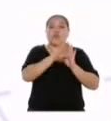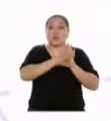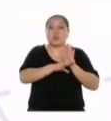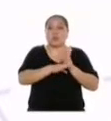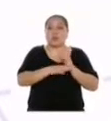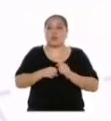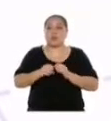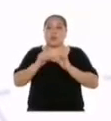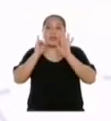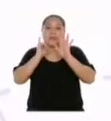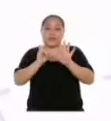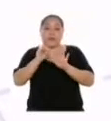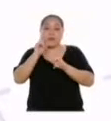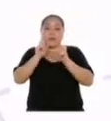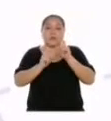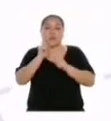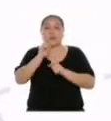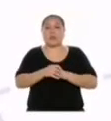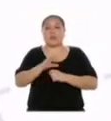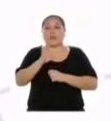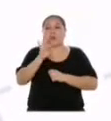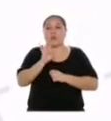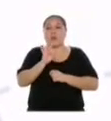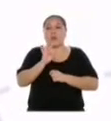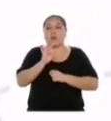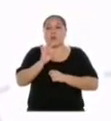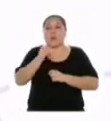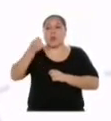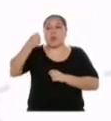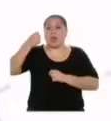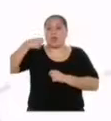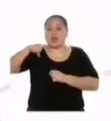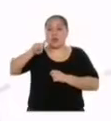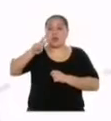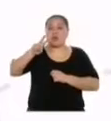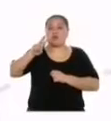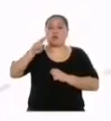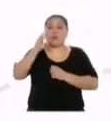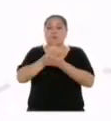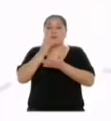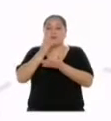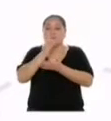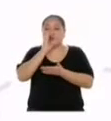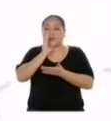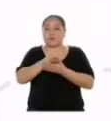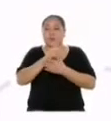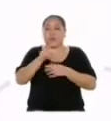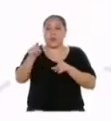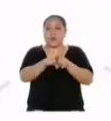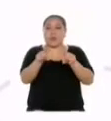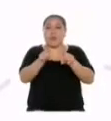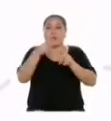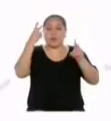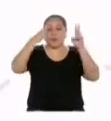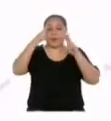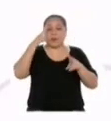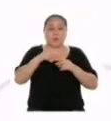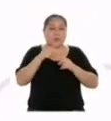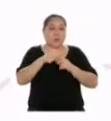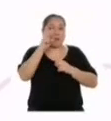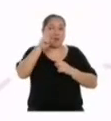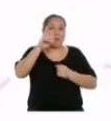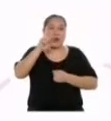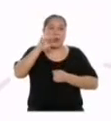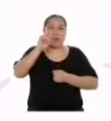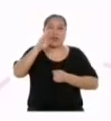de 9 a 12 vasos de agua al día. ¿Eso es todo lo que nos dice este gráfico? También podemos interpretar la variable estudiada.